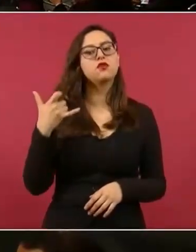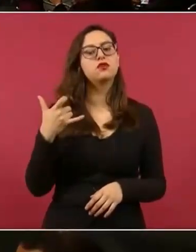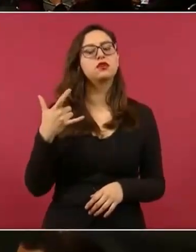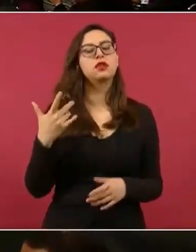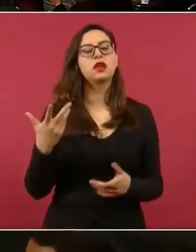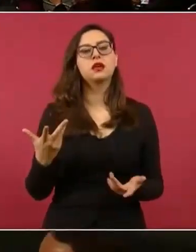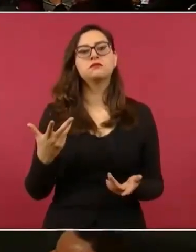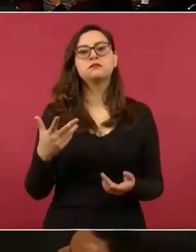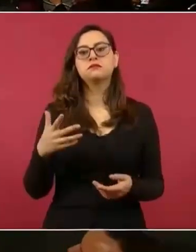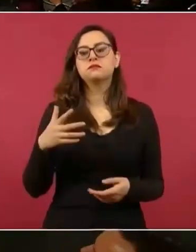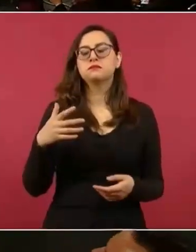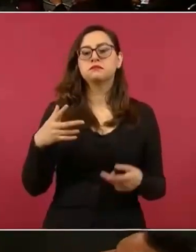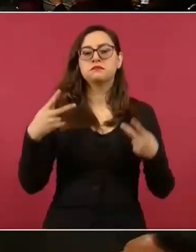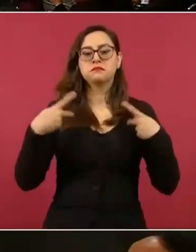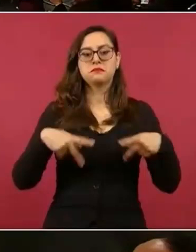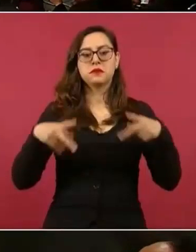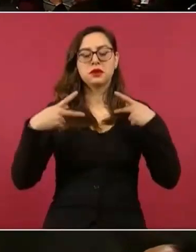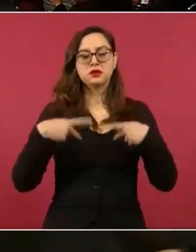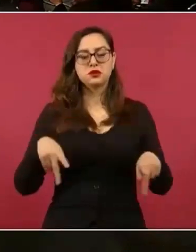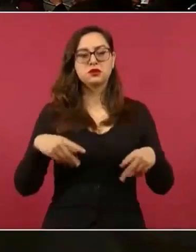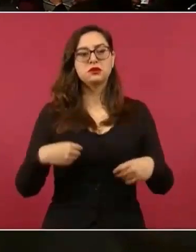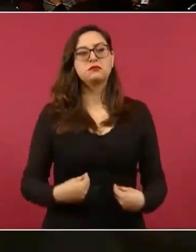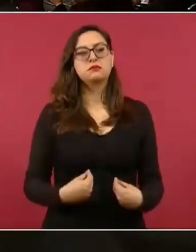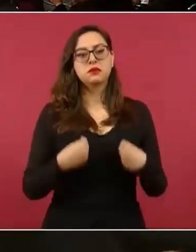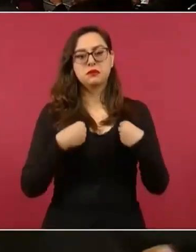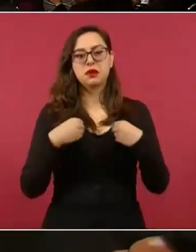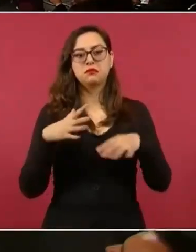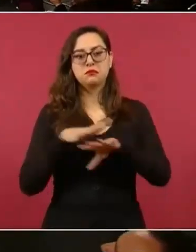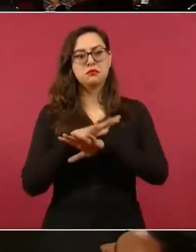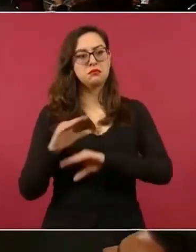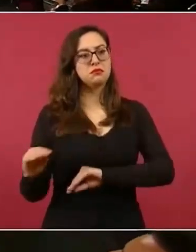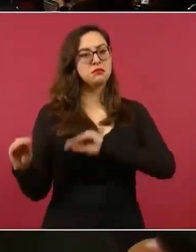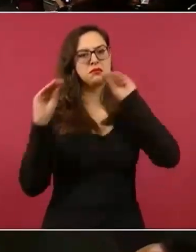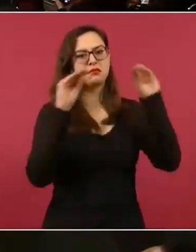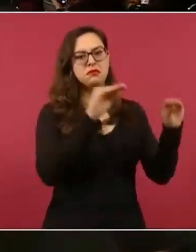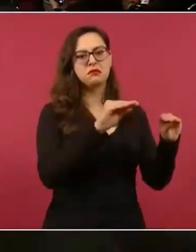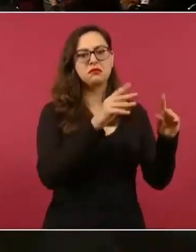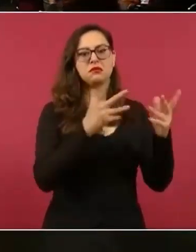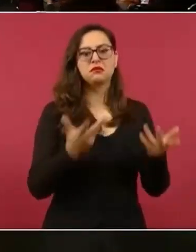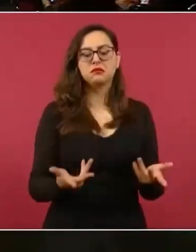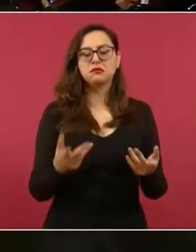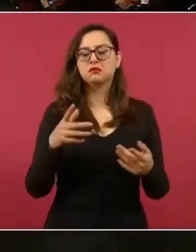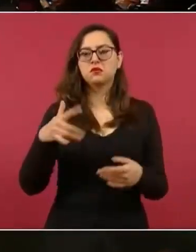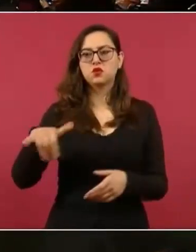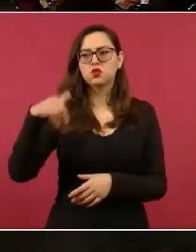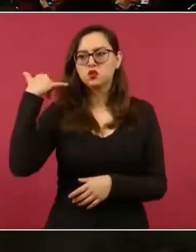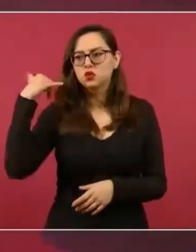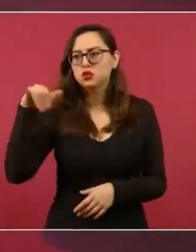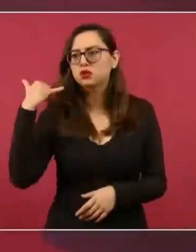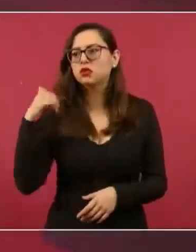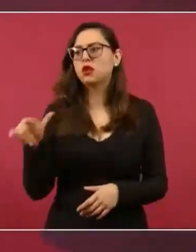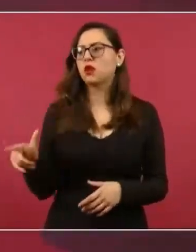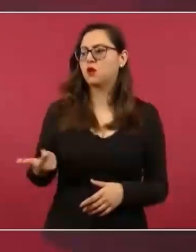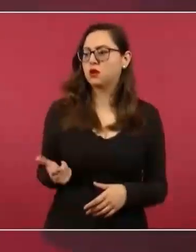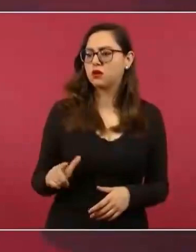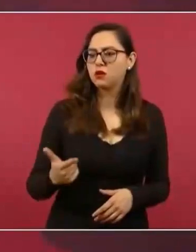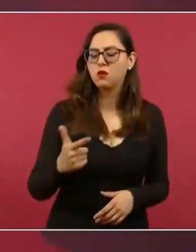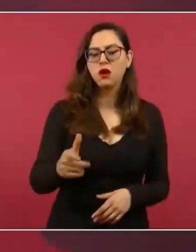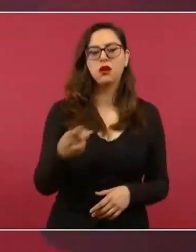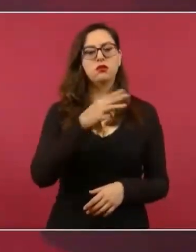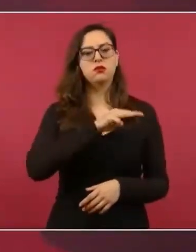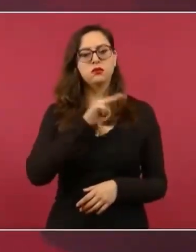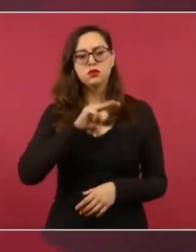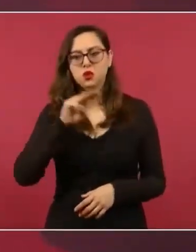estoy seguro que mandan. Los de Guanajuato mandan, los de Michoacán mandan,